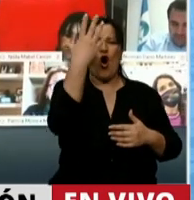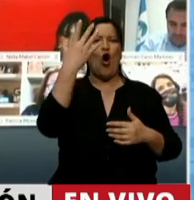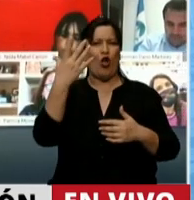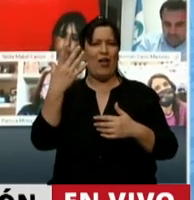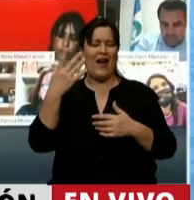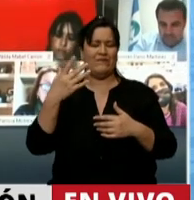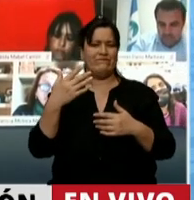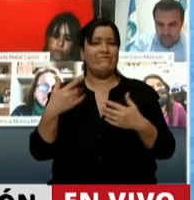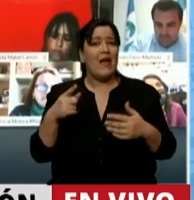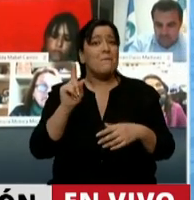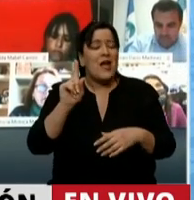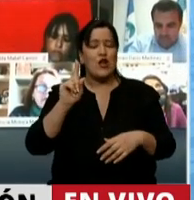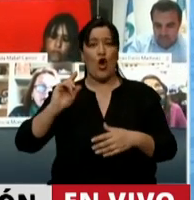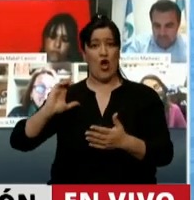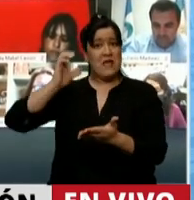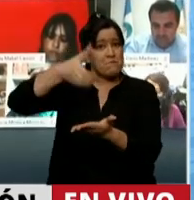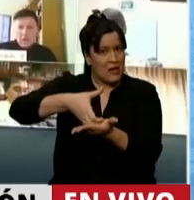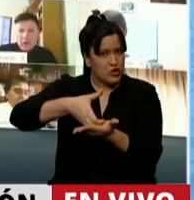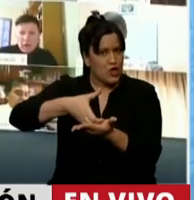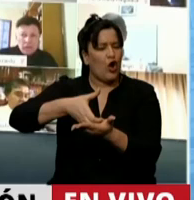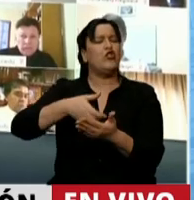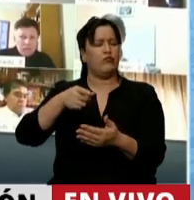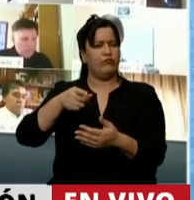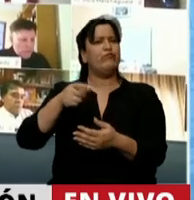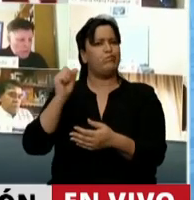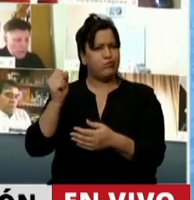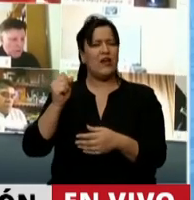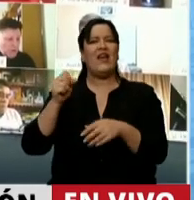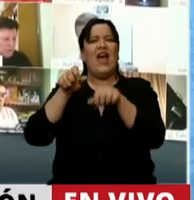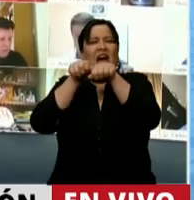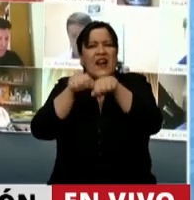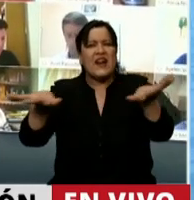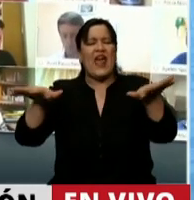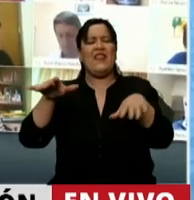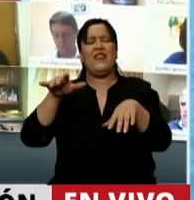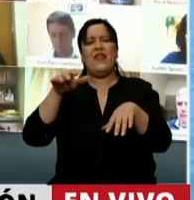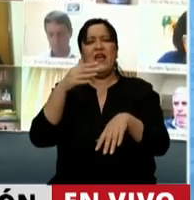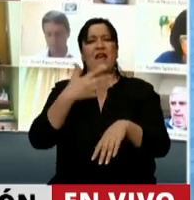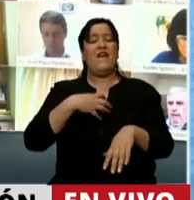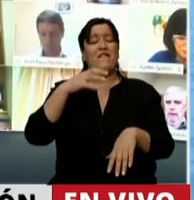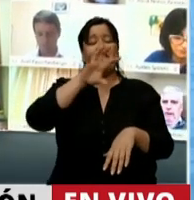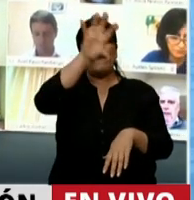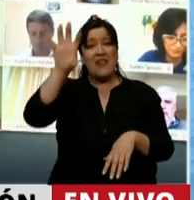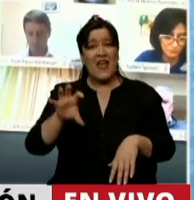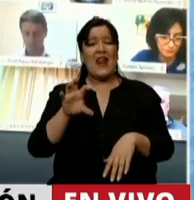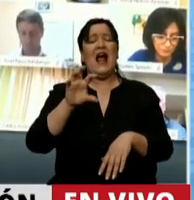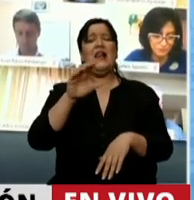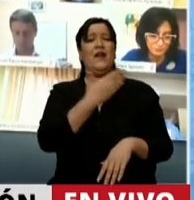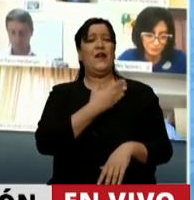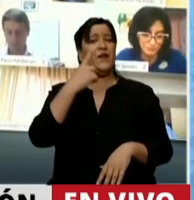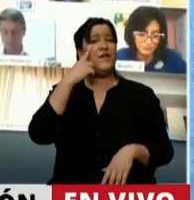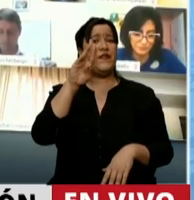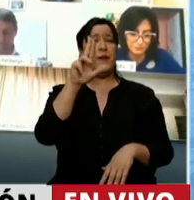tiene que ver con una inversión que el Estado ha hecho, que es la Red Federal de Fibra Óptica, la Refefo. La Refefo,